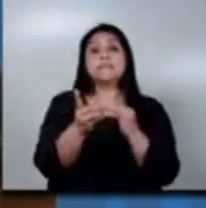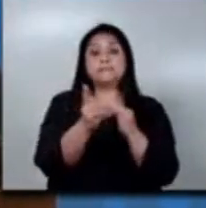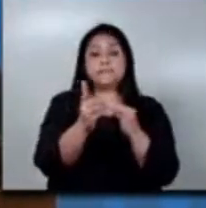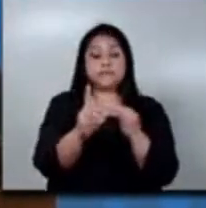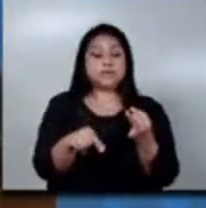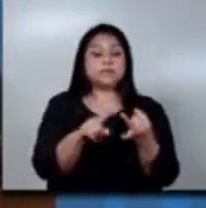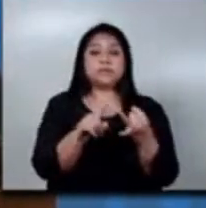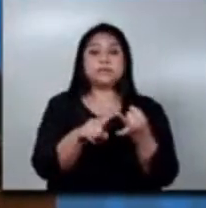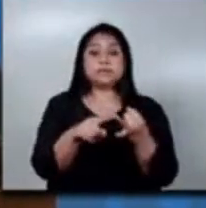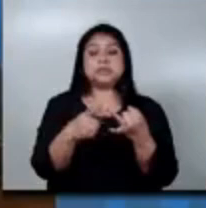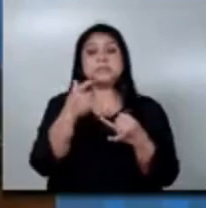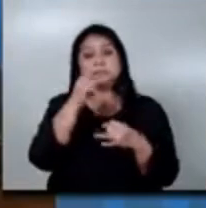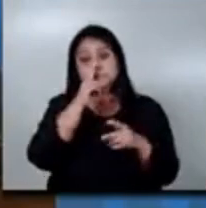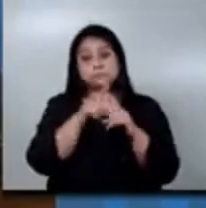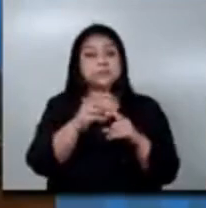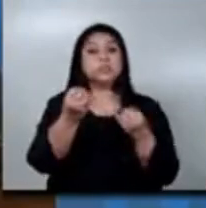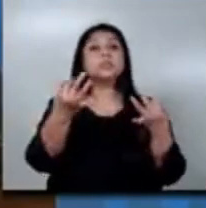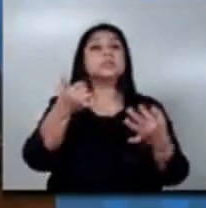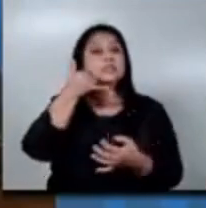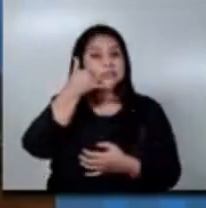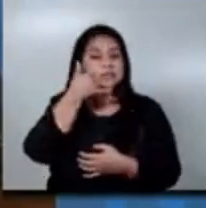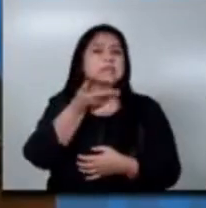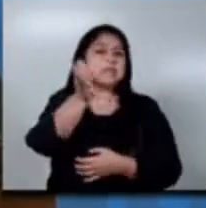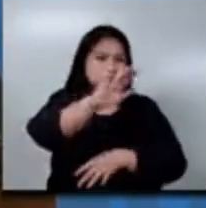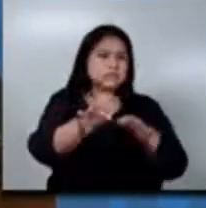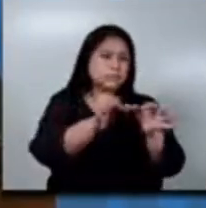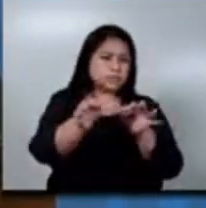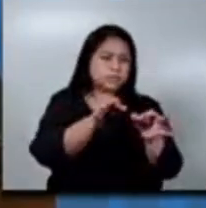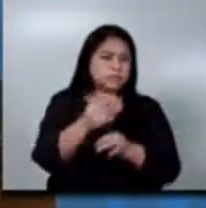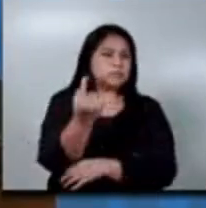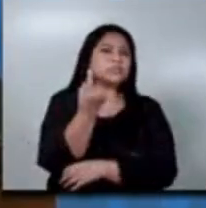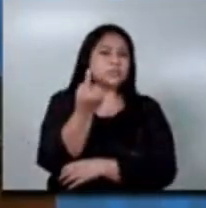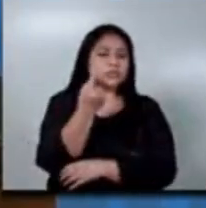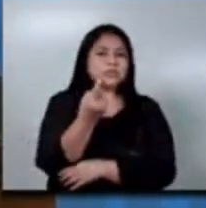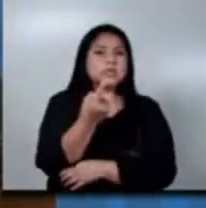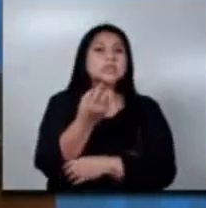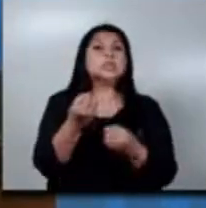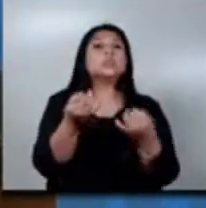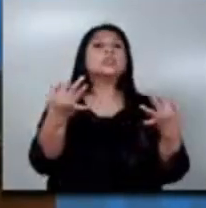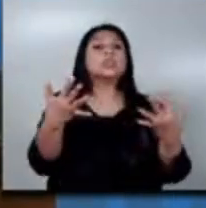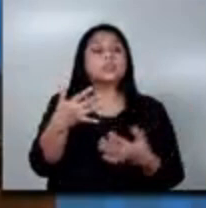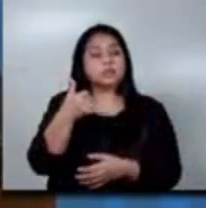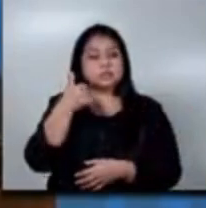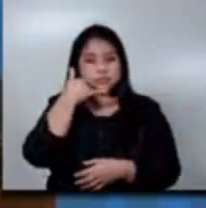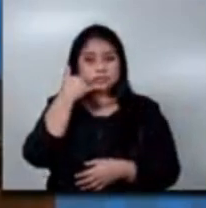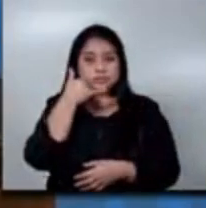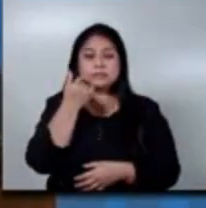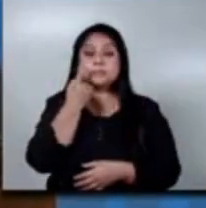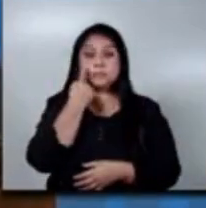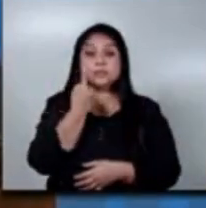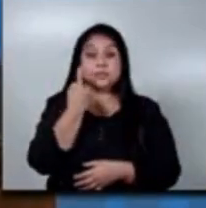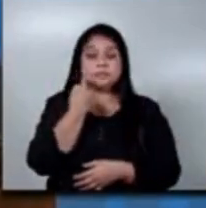su número de celular. Más adelante les explico por qué es importante que el agricultor registre un número de celular.